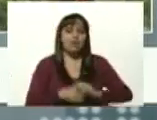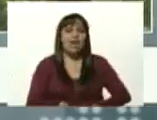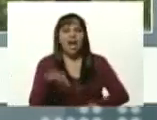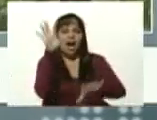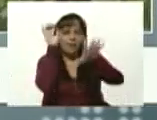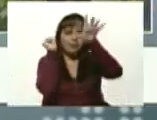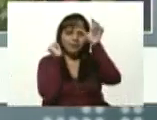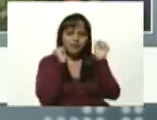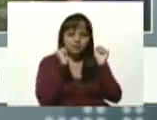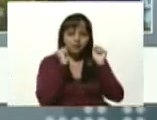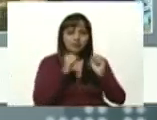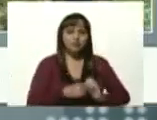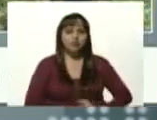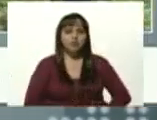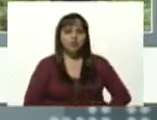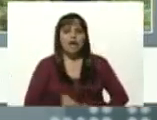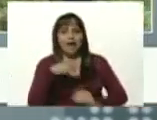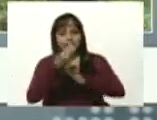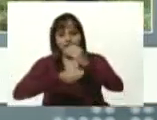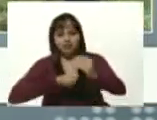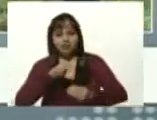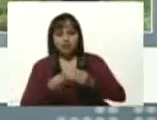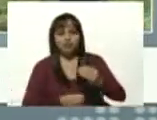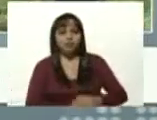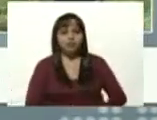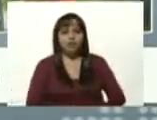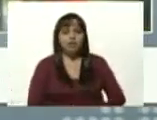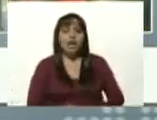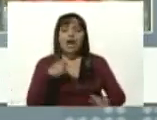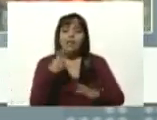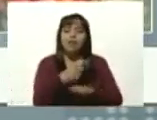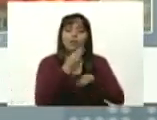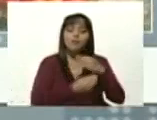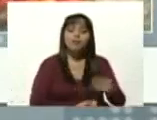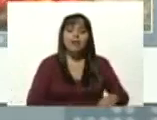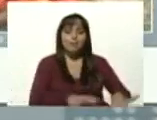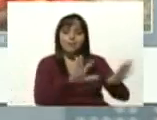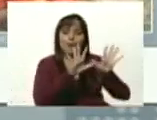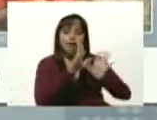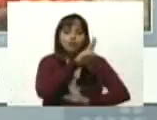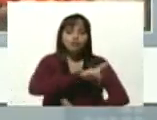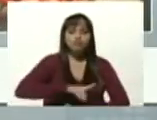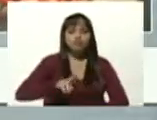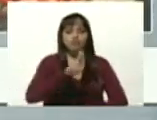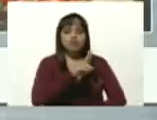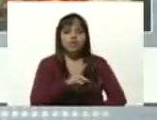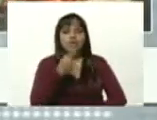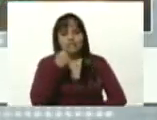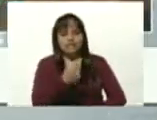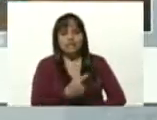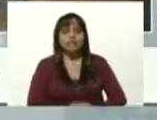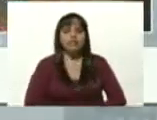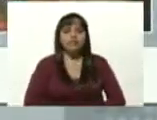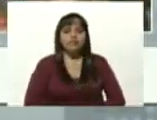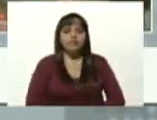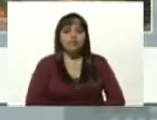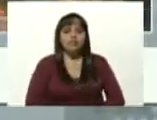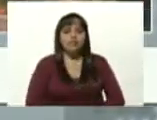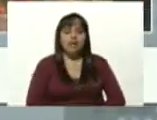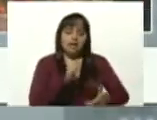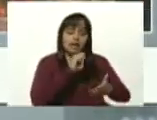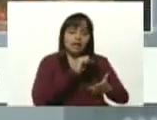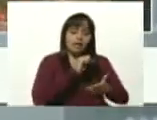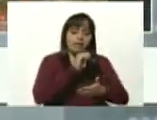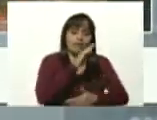Aprender haciendo, hacer con las manos, decía el maestro Luis Beltrán Prieto Figueroa.